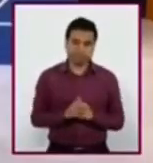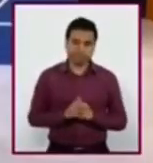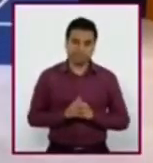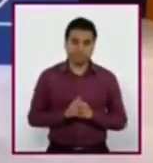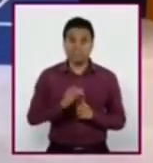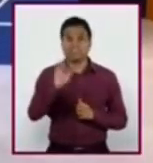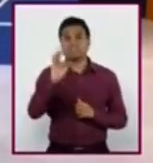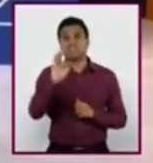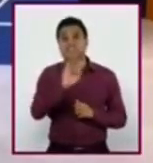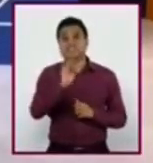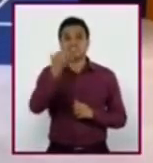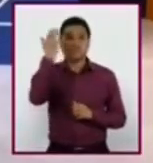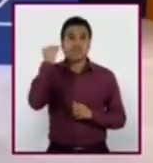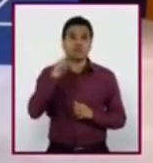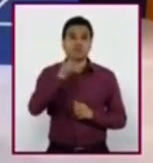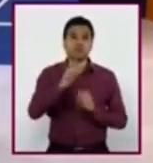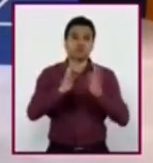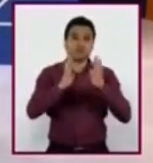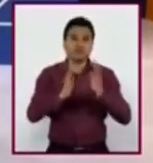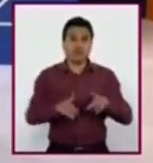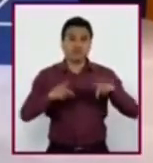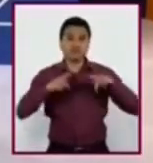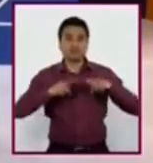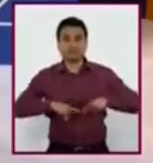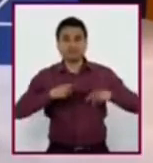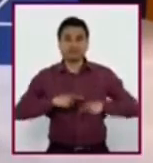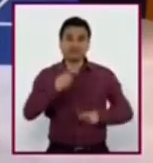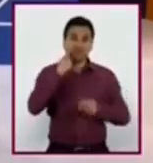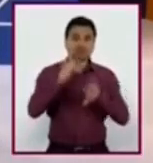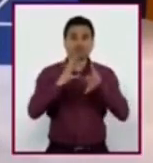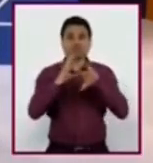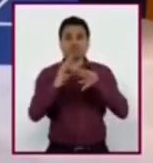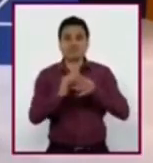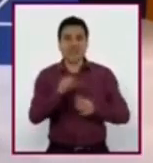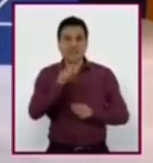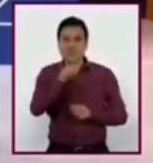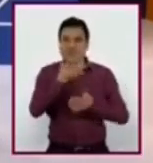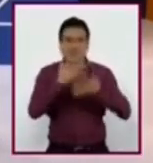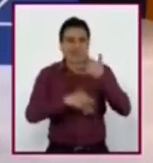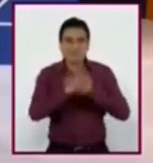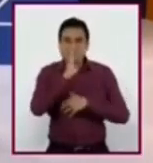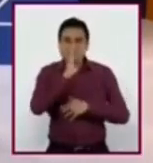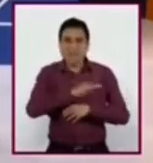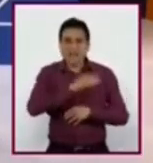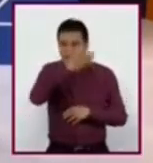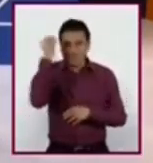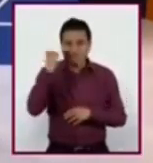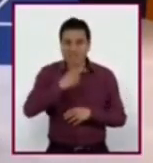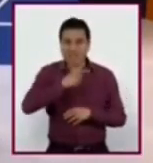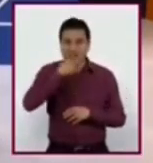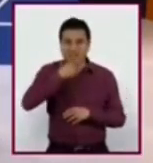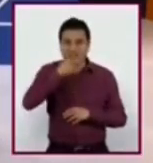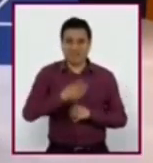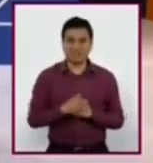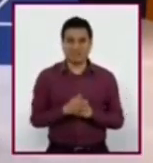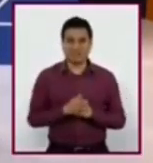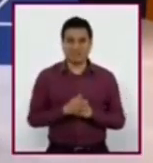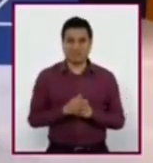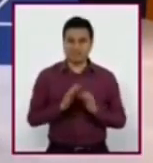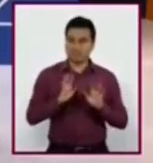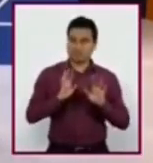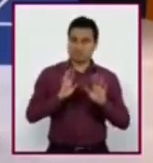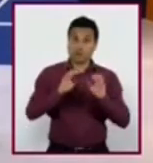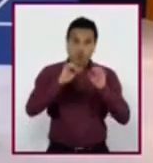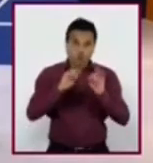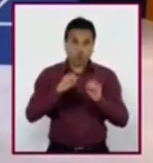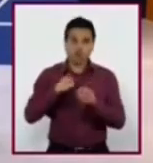alguna ocasión hayan escuchado a alguien opinar, eso está mal dicho, no sabe hablar. Puede ser que incluso ustedes hayan